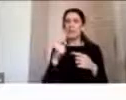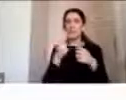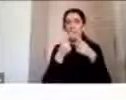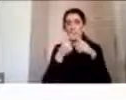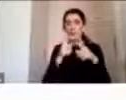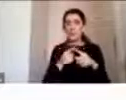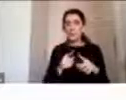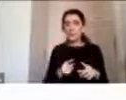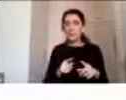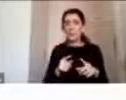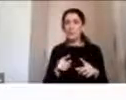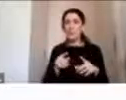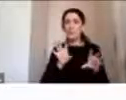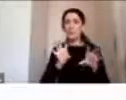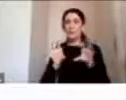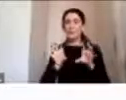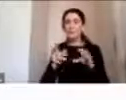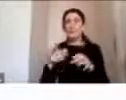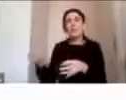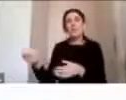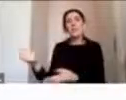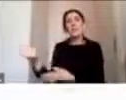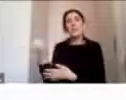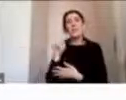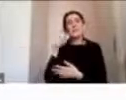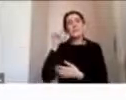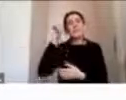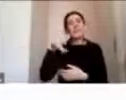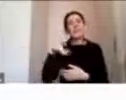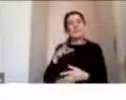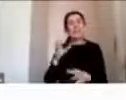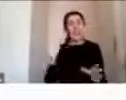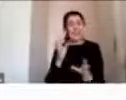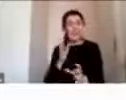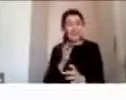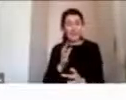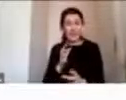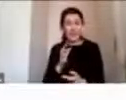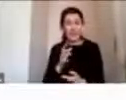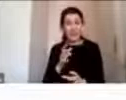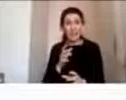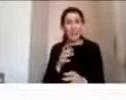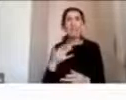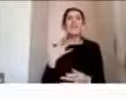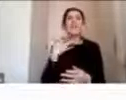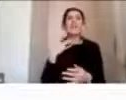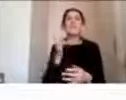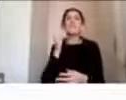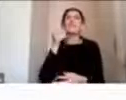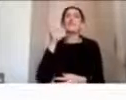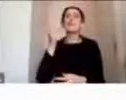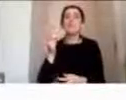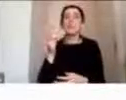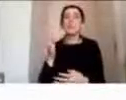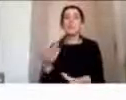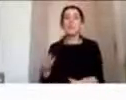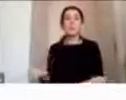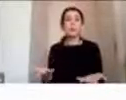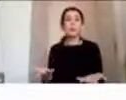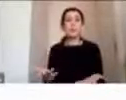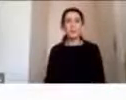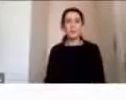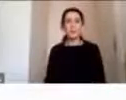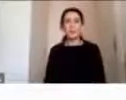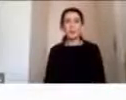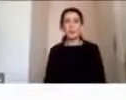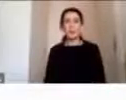noción de la gravedad de ese TEC y las consecuencias que podríamos esperar a corto y largo plazo dentro de estos